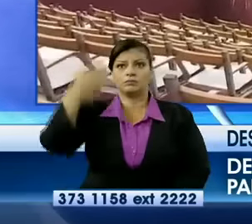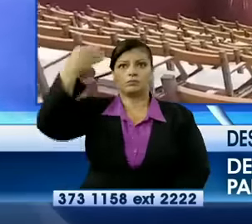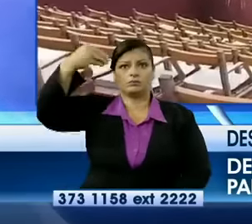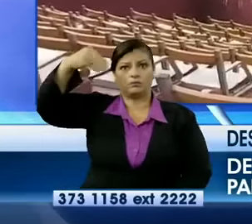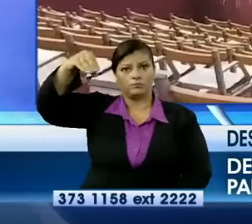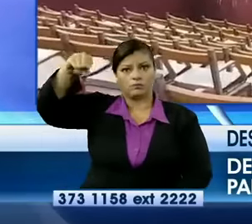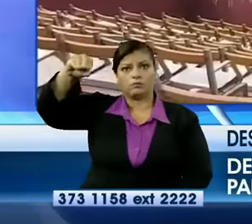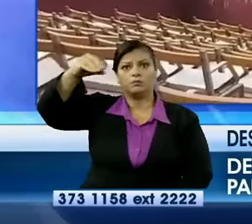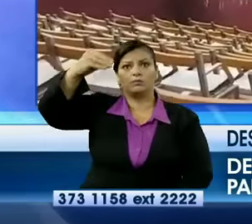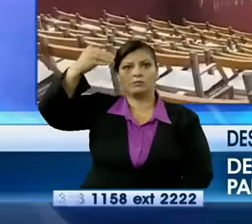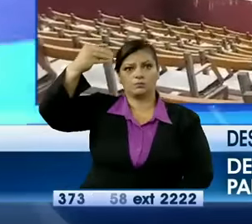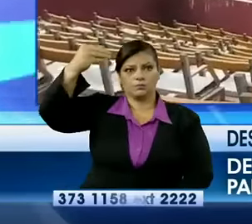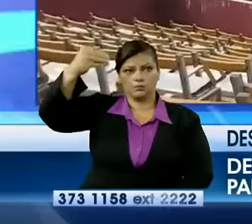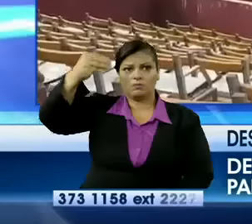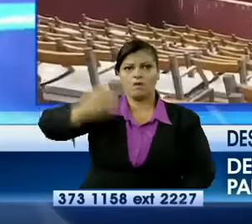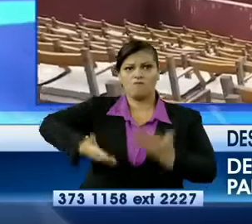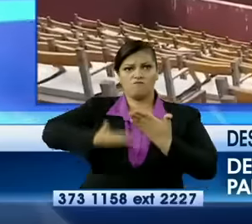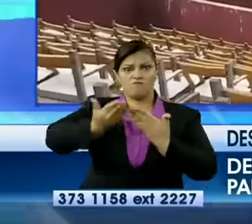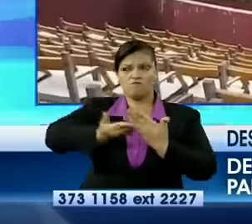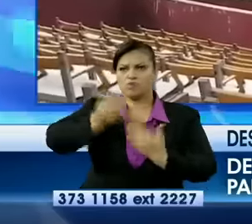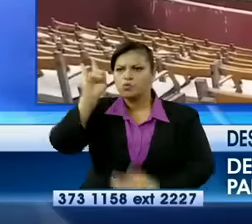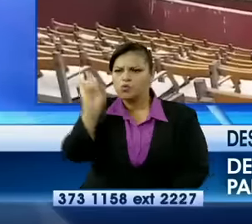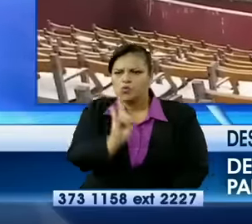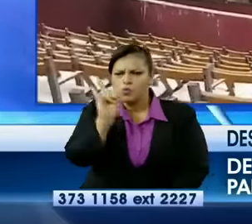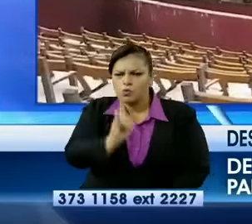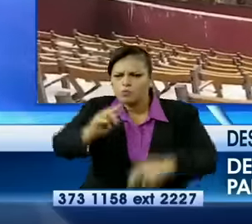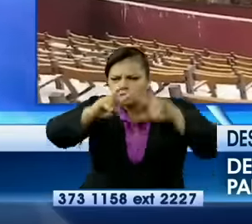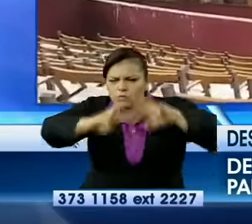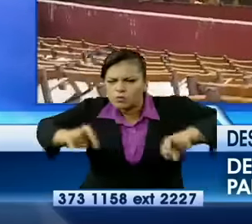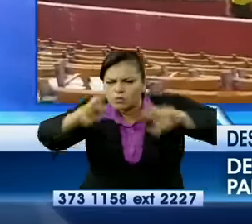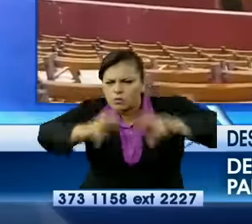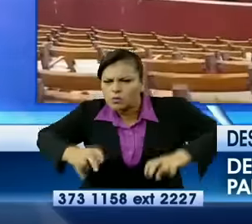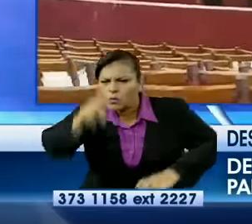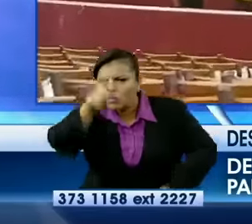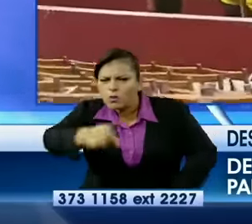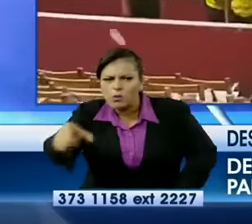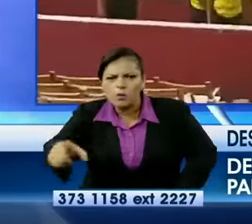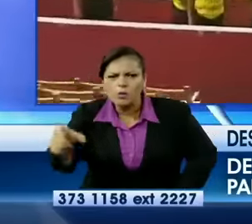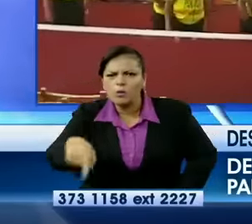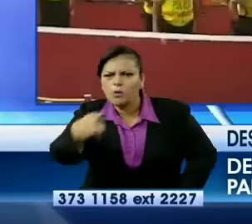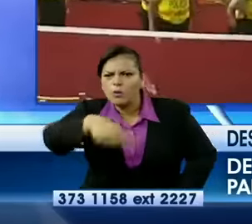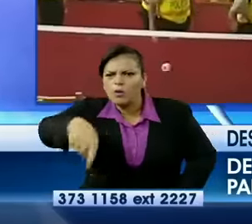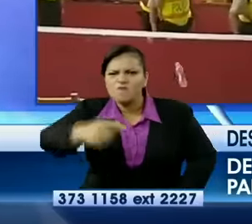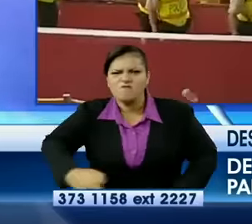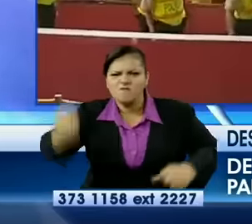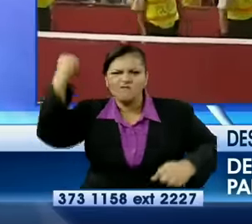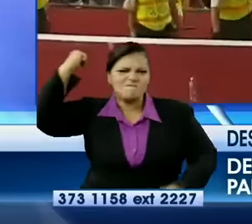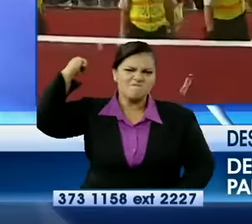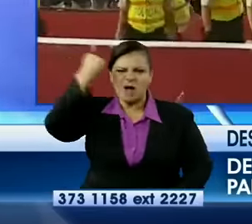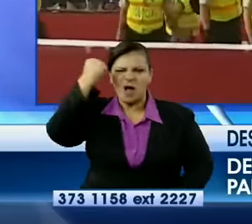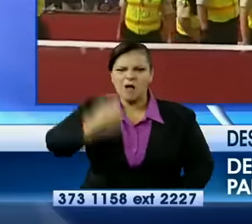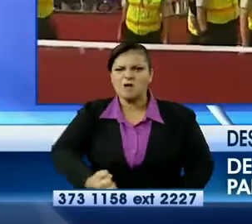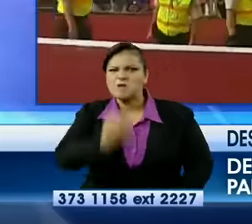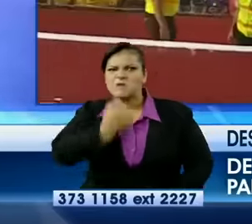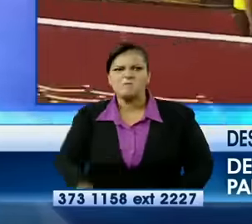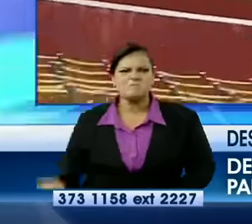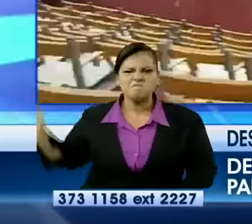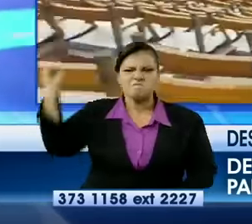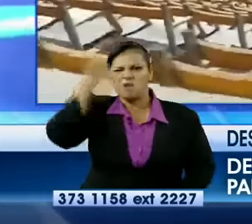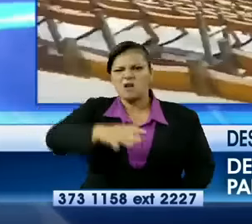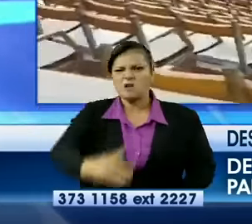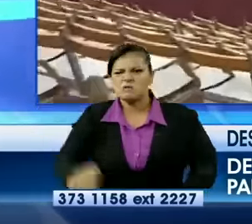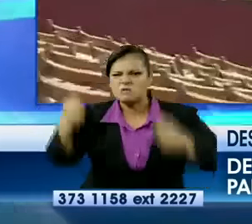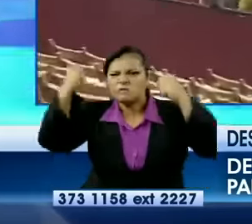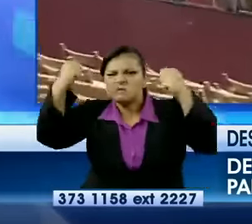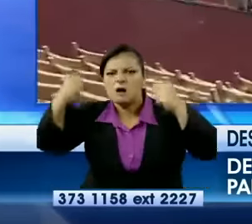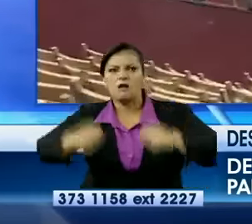forma identificar a los principales. Qué lástima, ¿no? Porque se supone, escúchame mi querido Hugo, que la presencia incluso de una barra bien